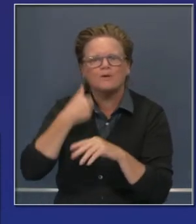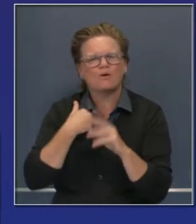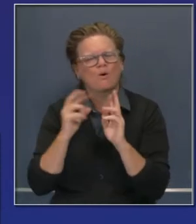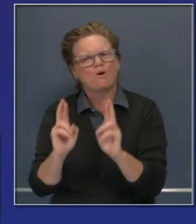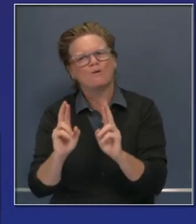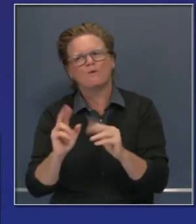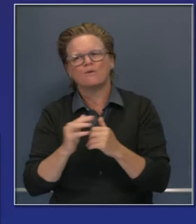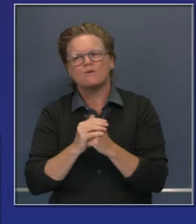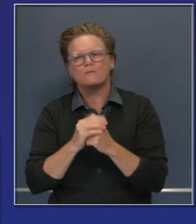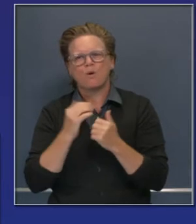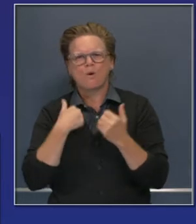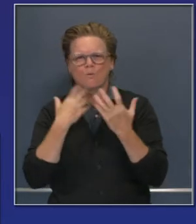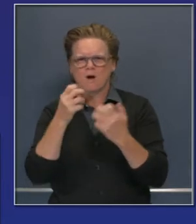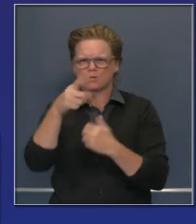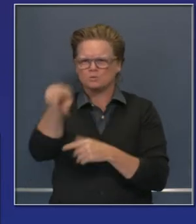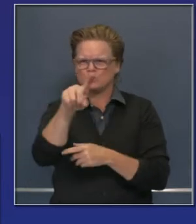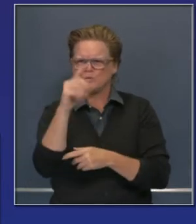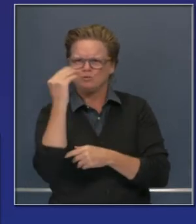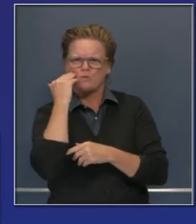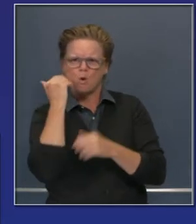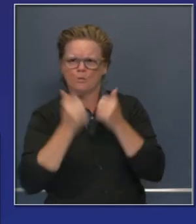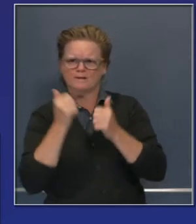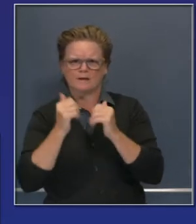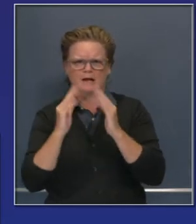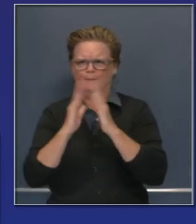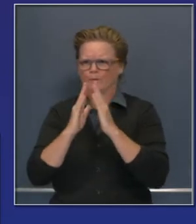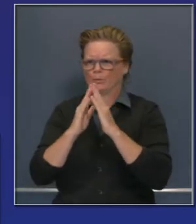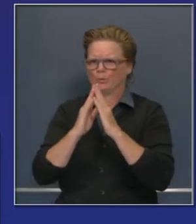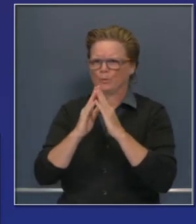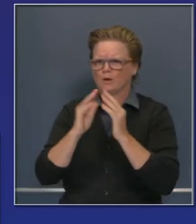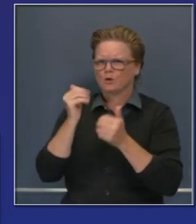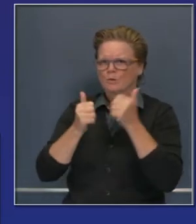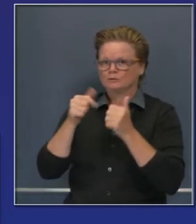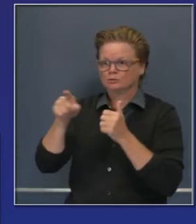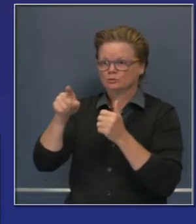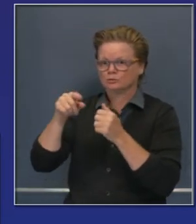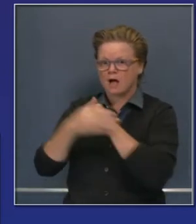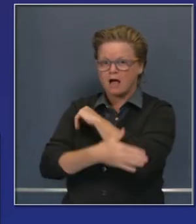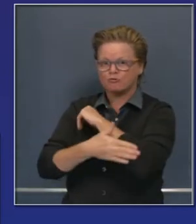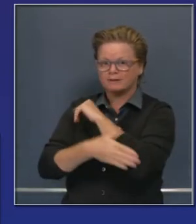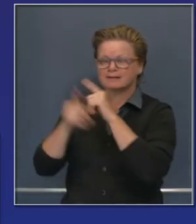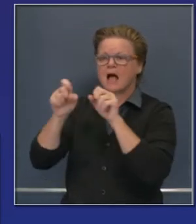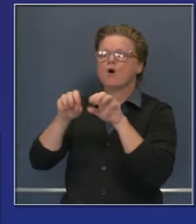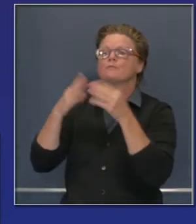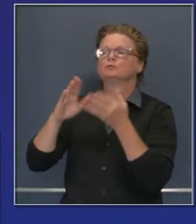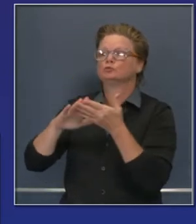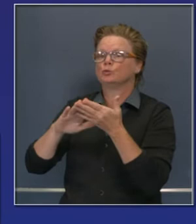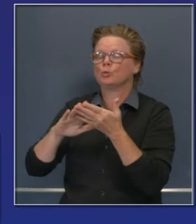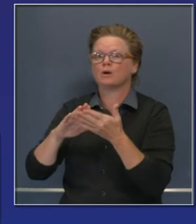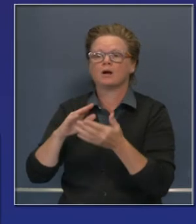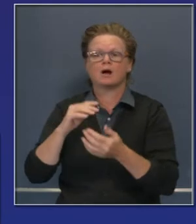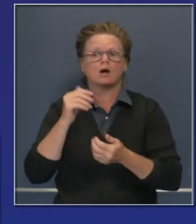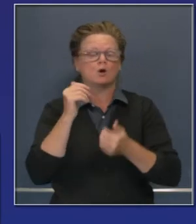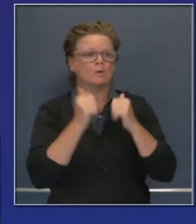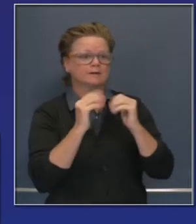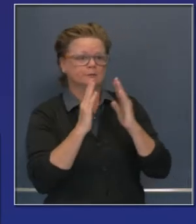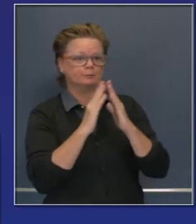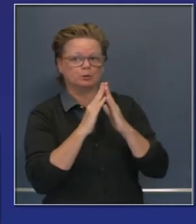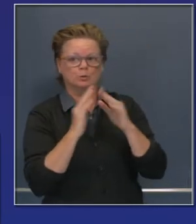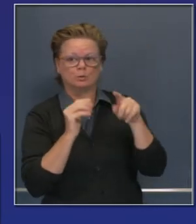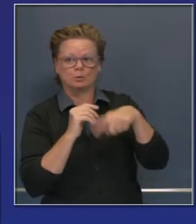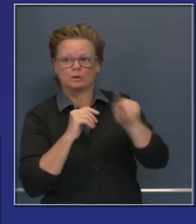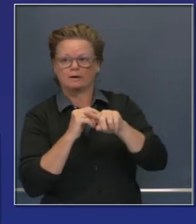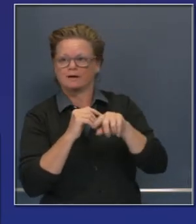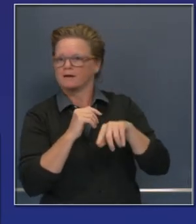a escuelas y más comunidades menos servidas en California. Para tener un buen sentido de la